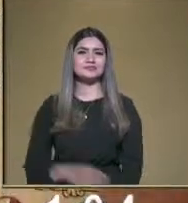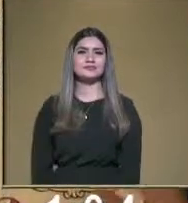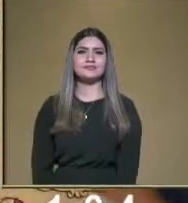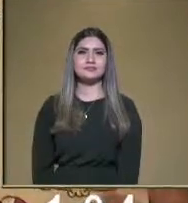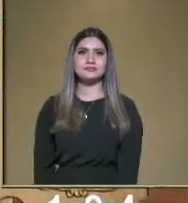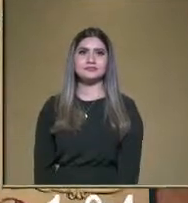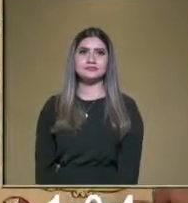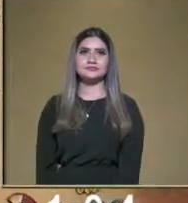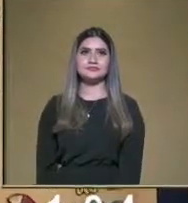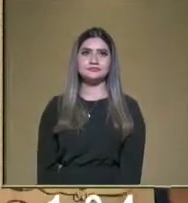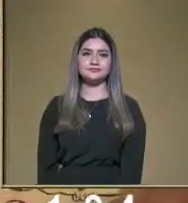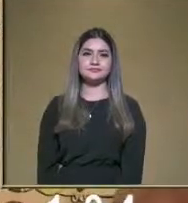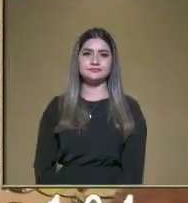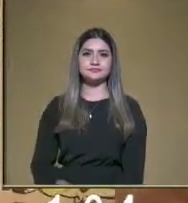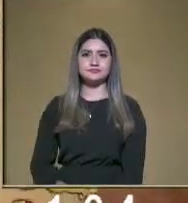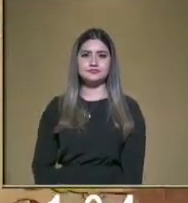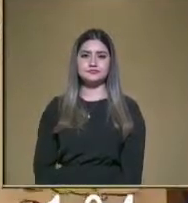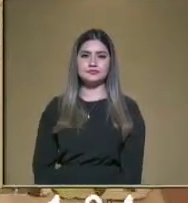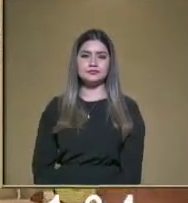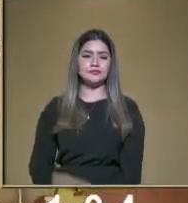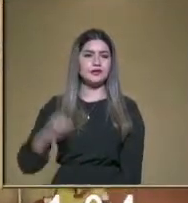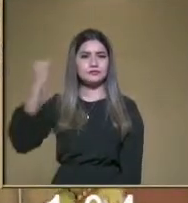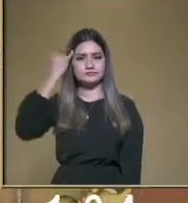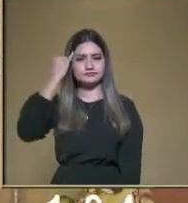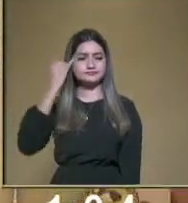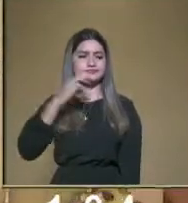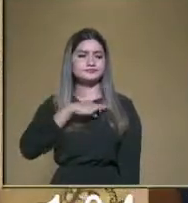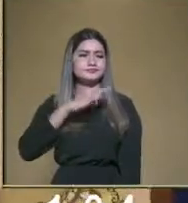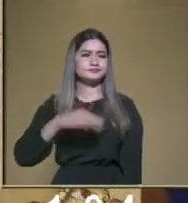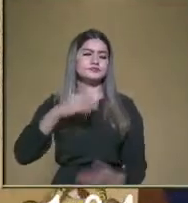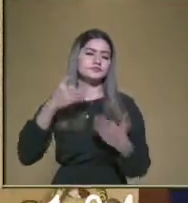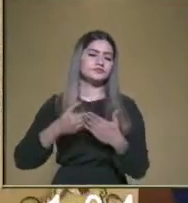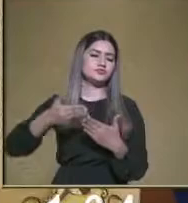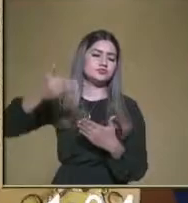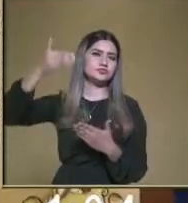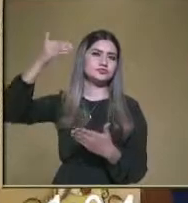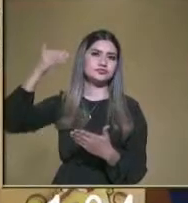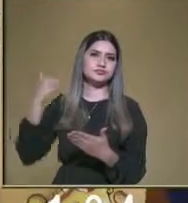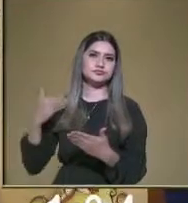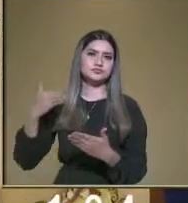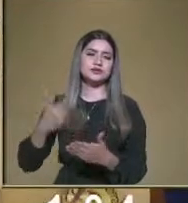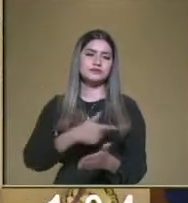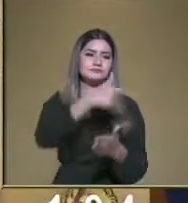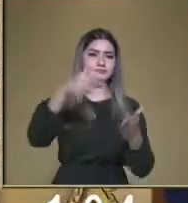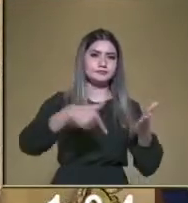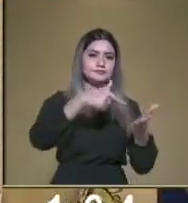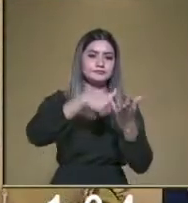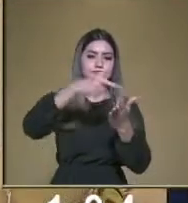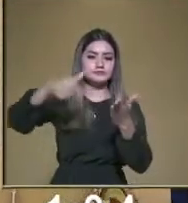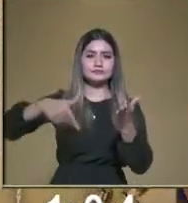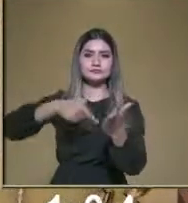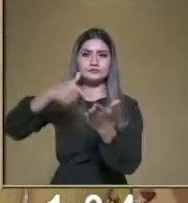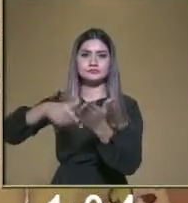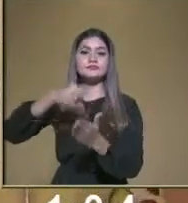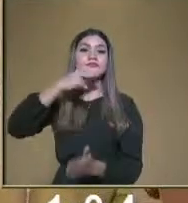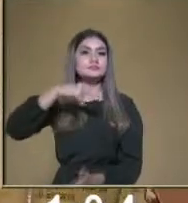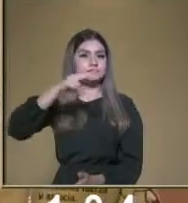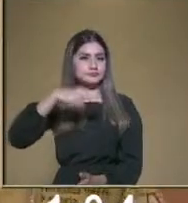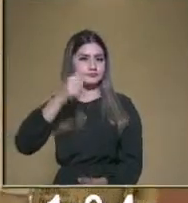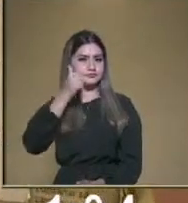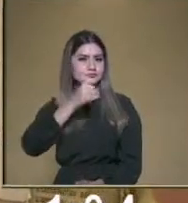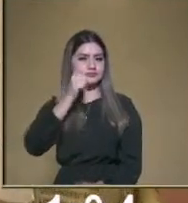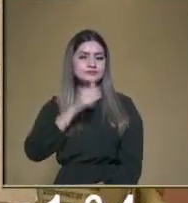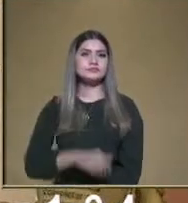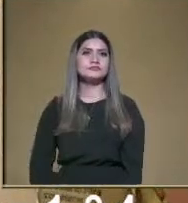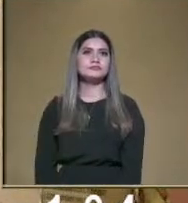cosmovisión indígena náhuatl, ¿verdad? Entonces, en cada inframundo viene en la lengua náhuatl. Por ejemplo, tenemos